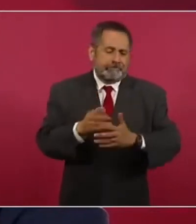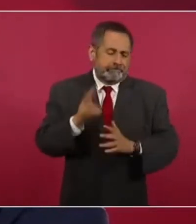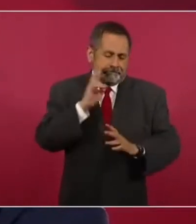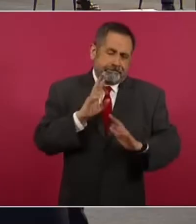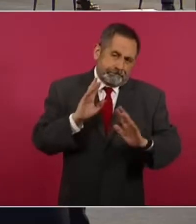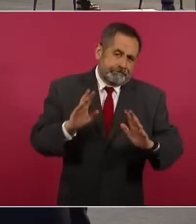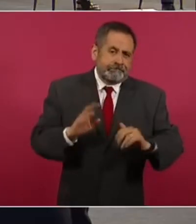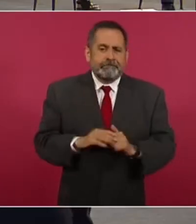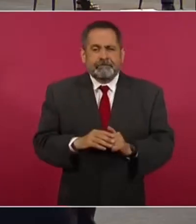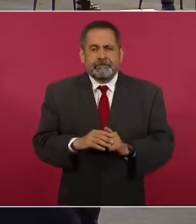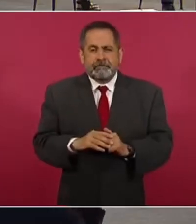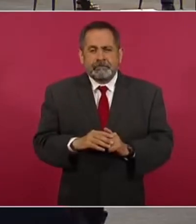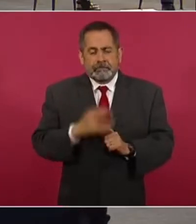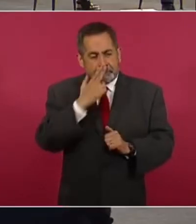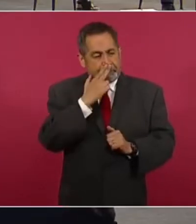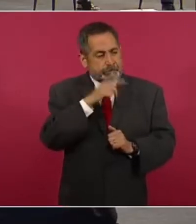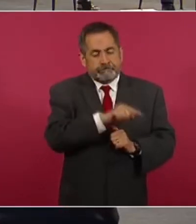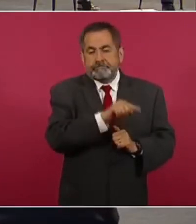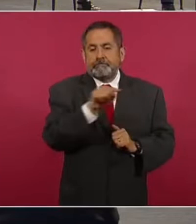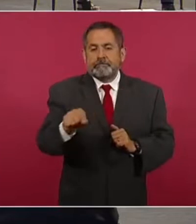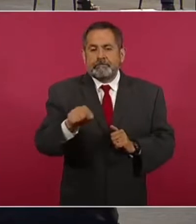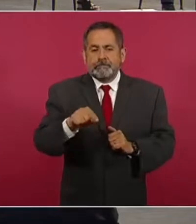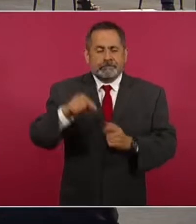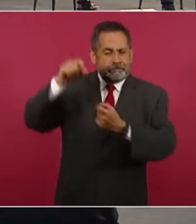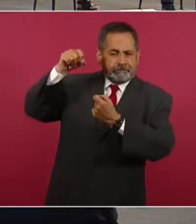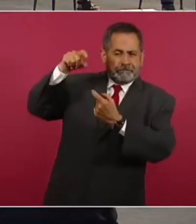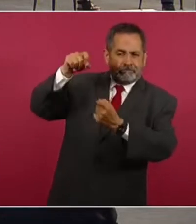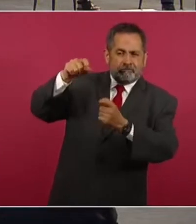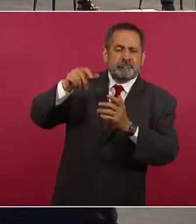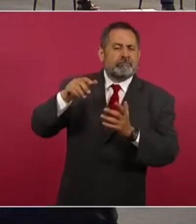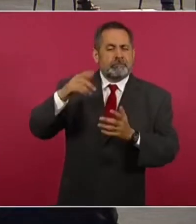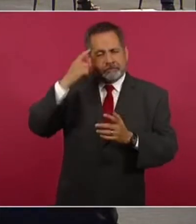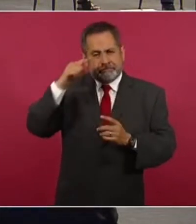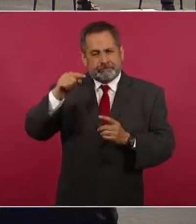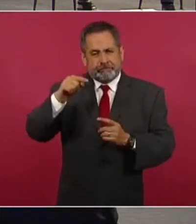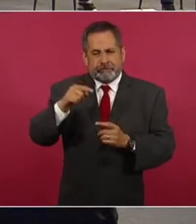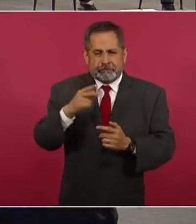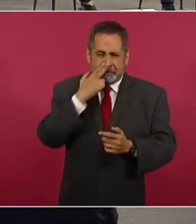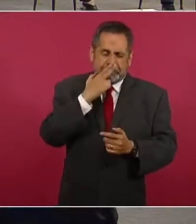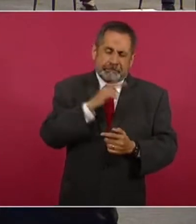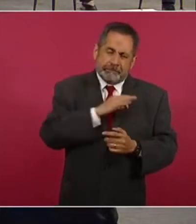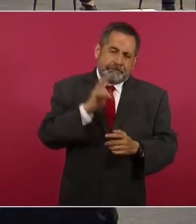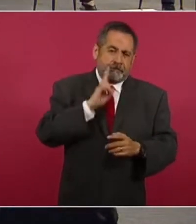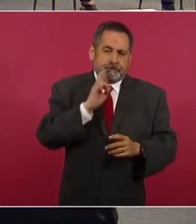práctica el uso de pequeños satélites para este propósito.